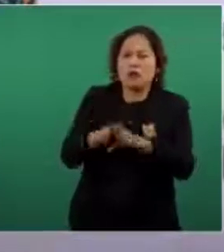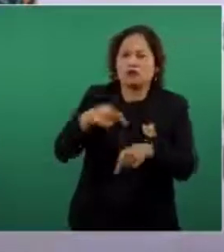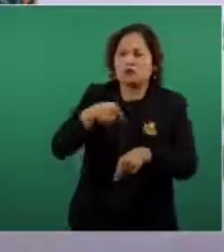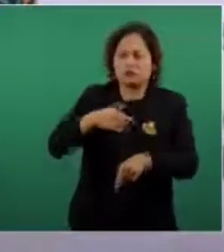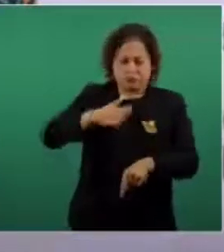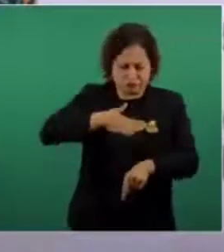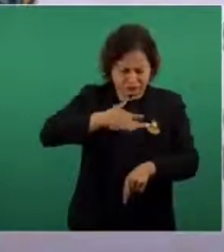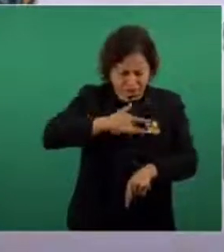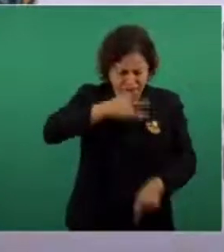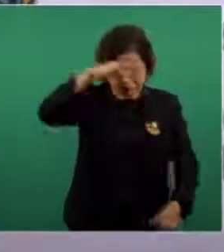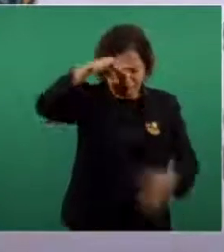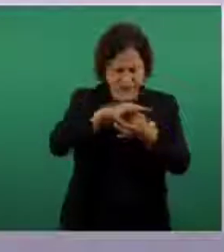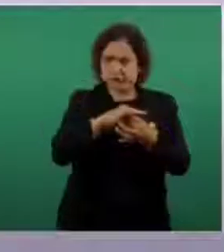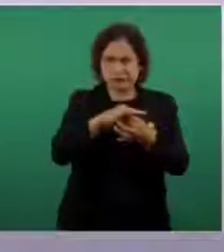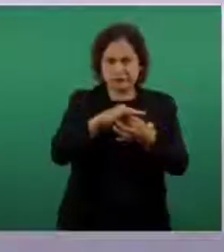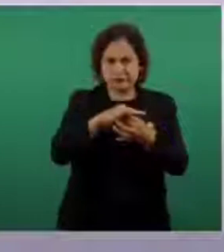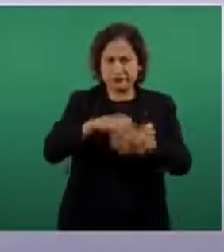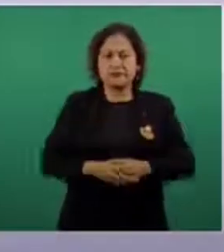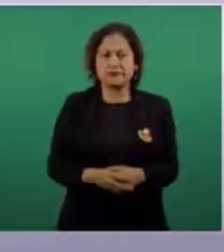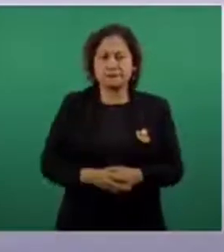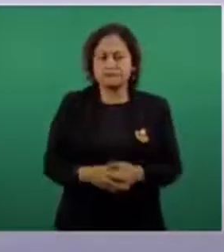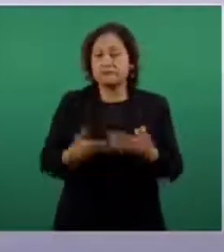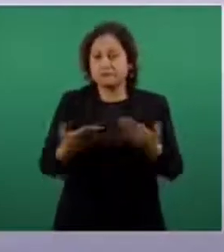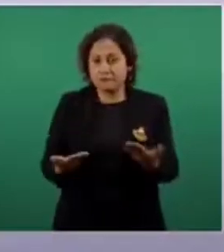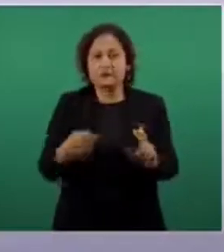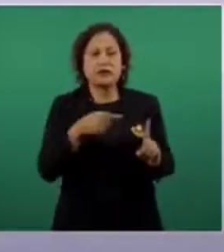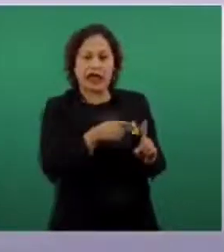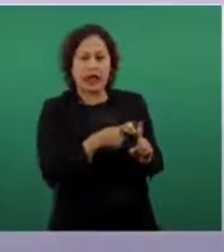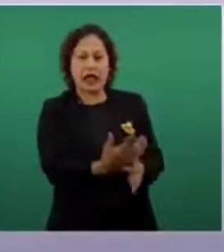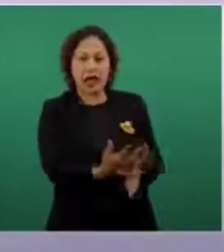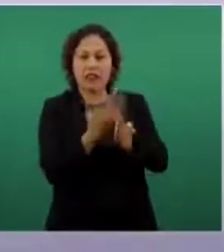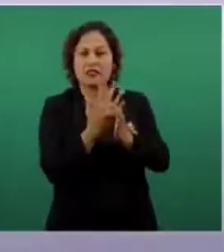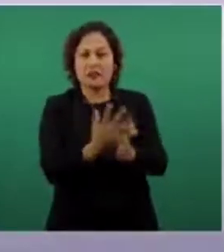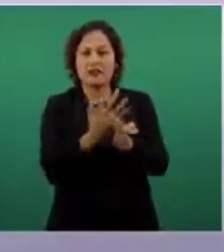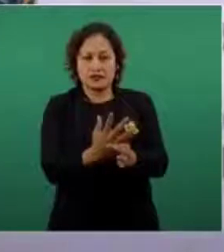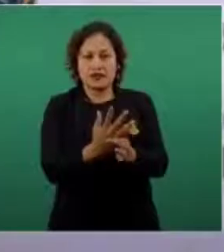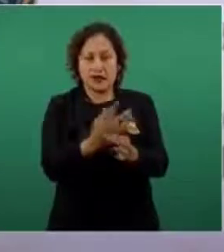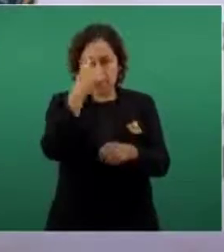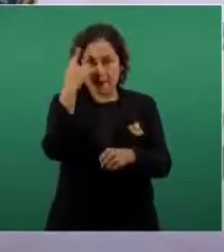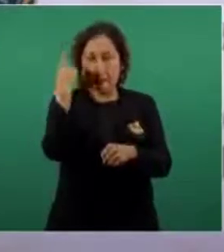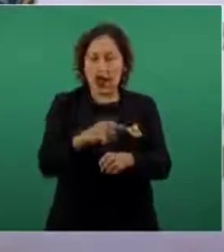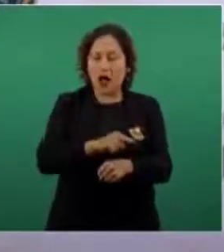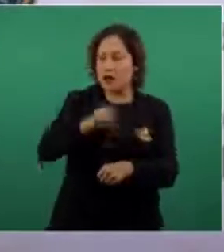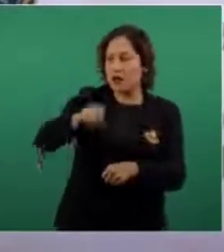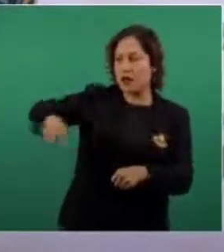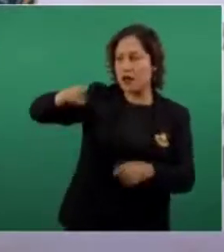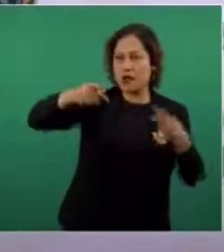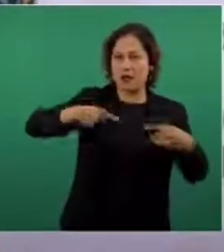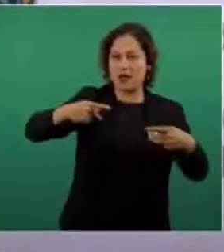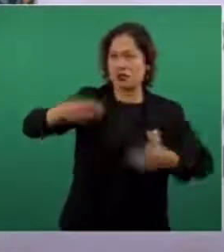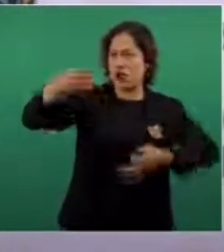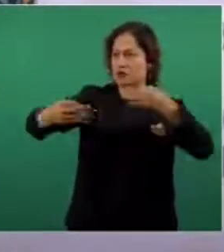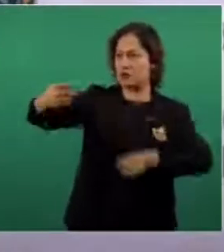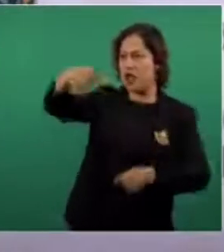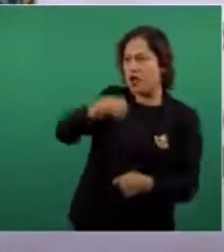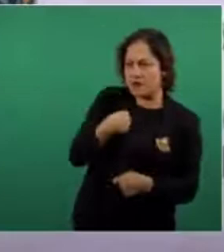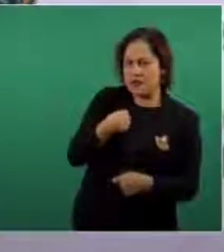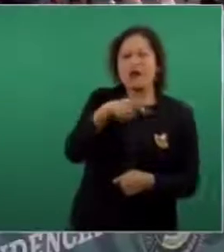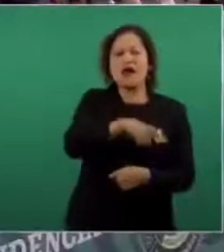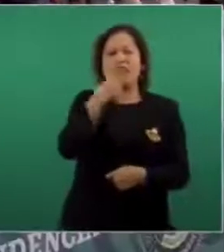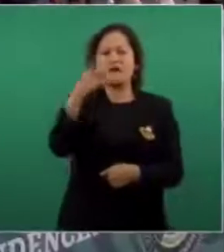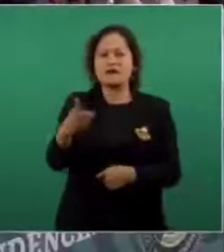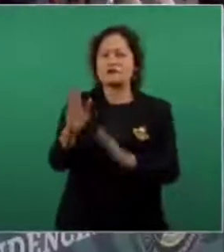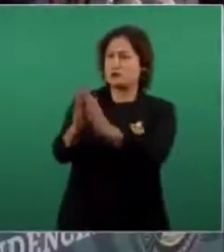apego a su conciencia y es célebre la frase que dirige a sus acusadores. Abrir